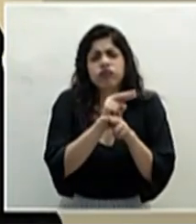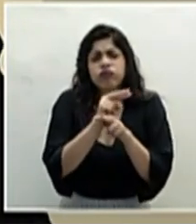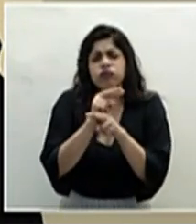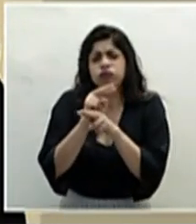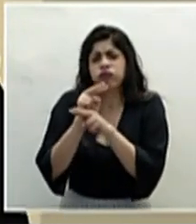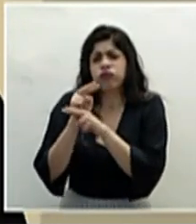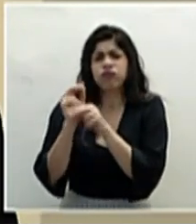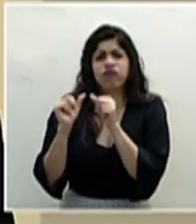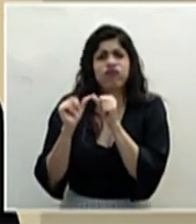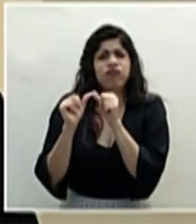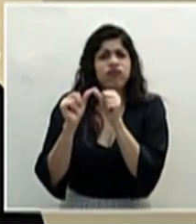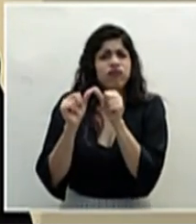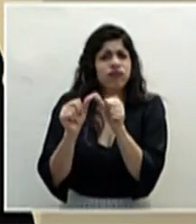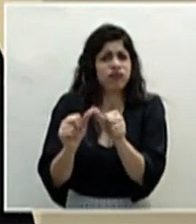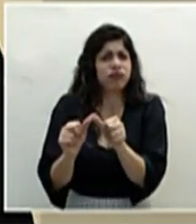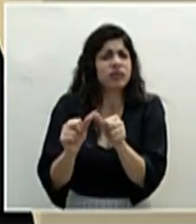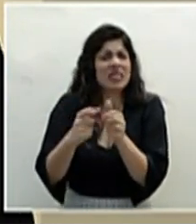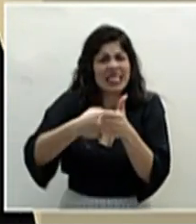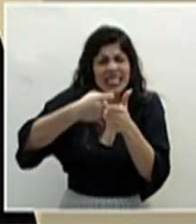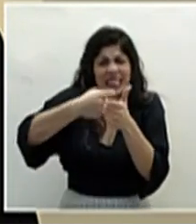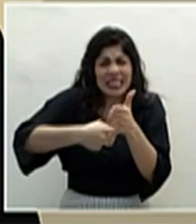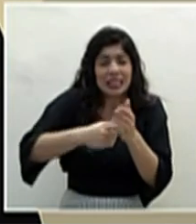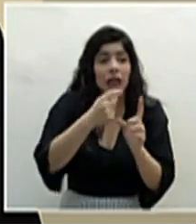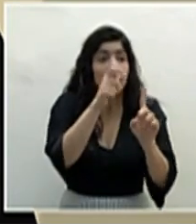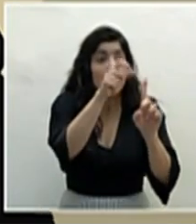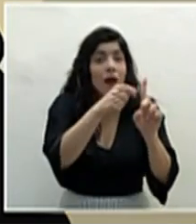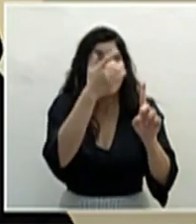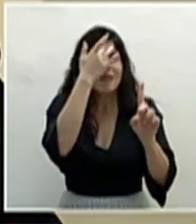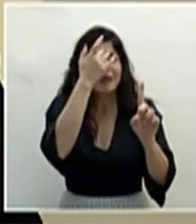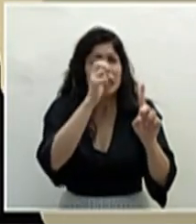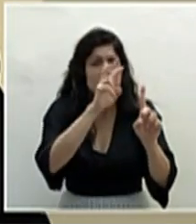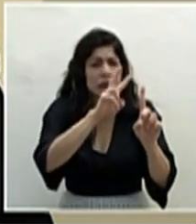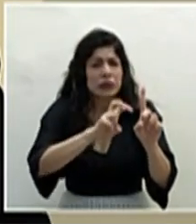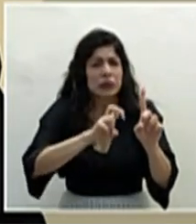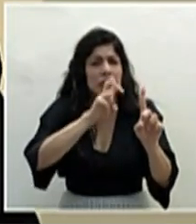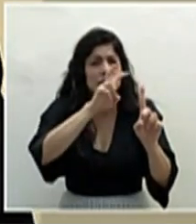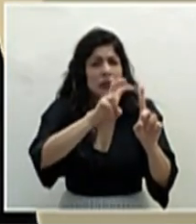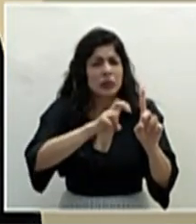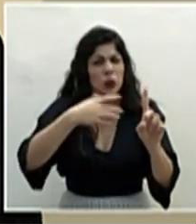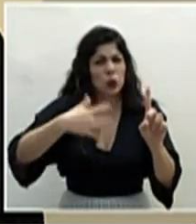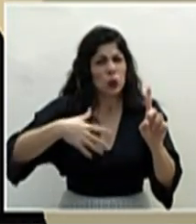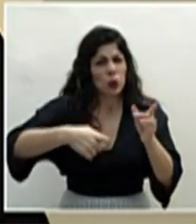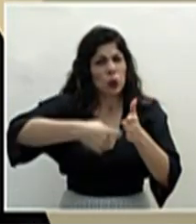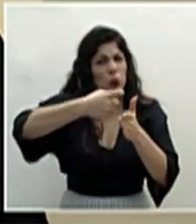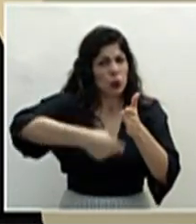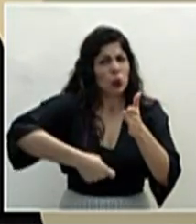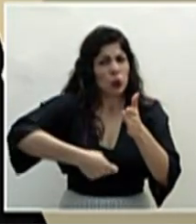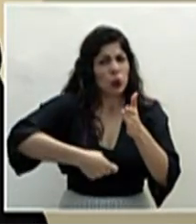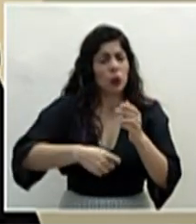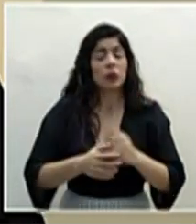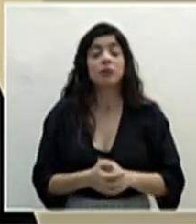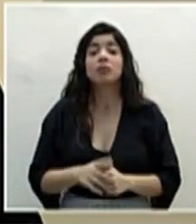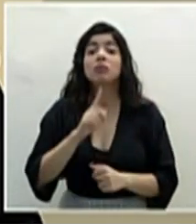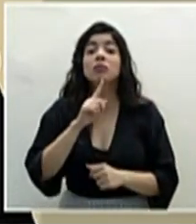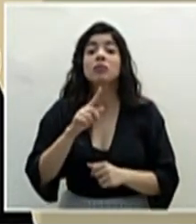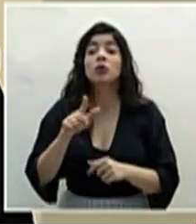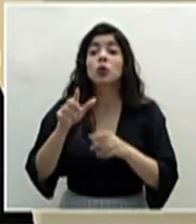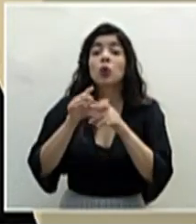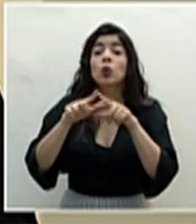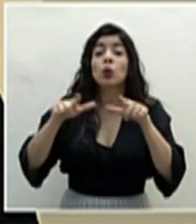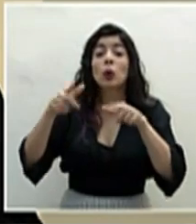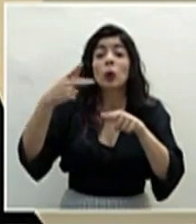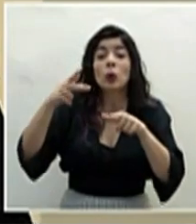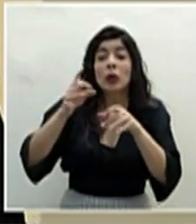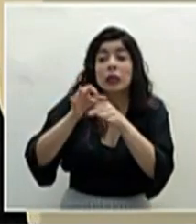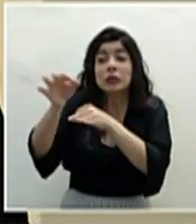y un seguimiento estricto de cada caso, eso quiero dejarlo claro. E incluso todas las zonas de riesgo.